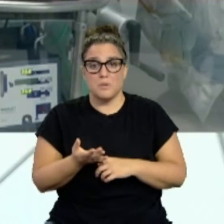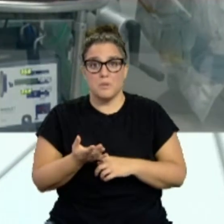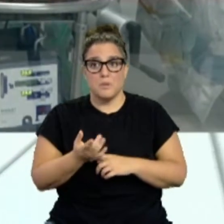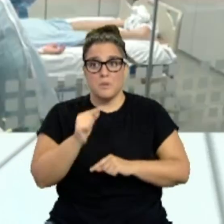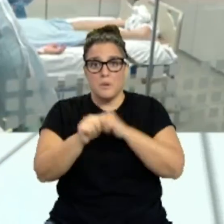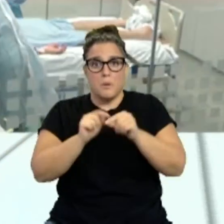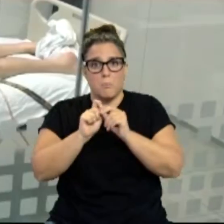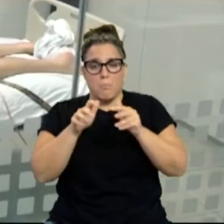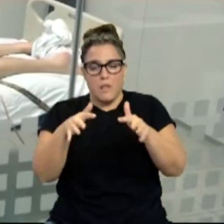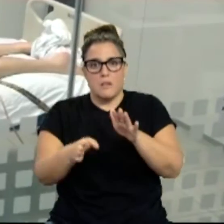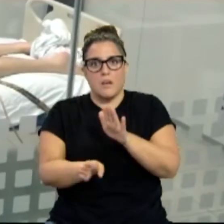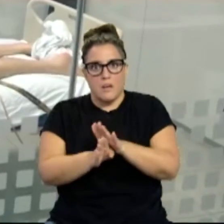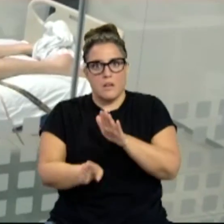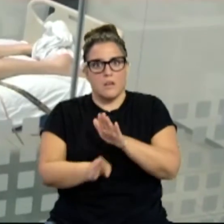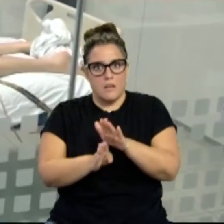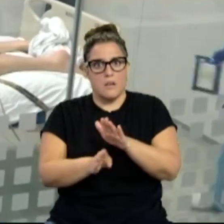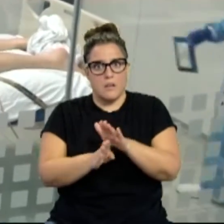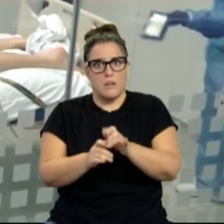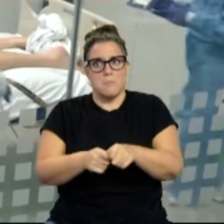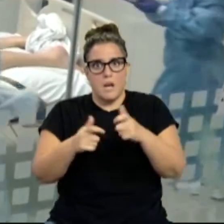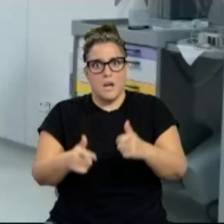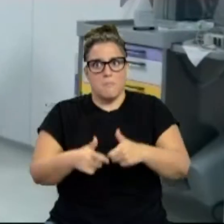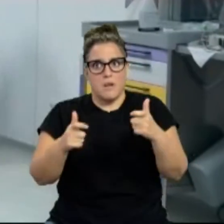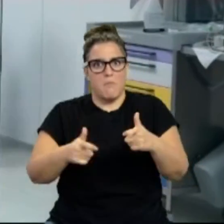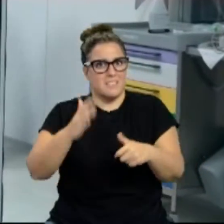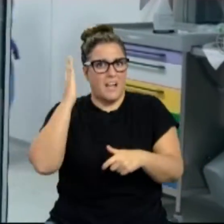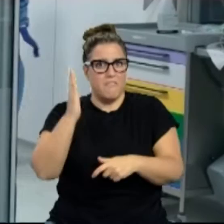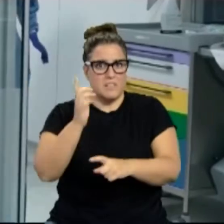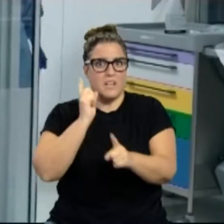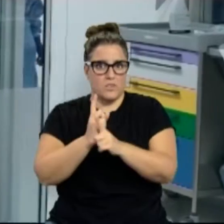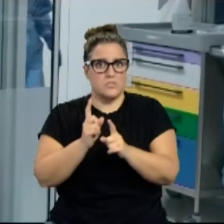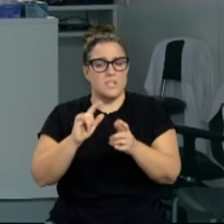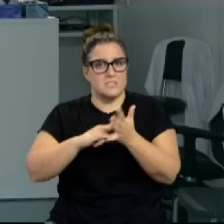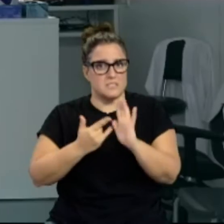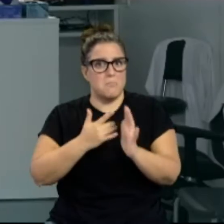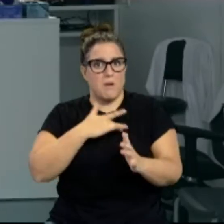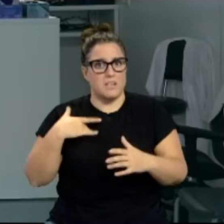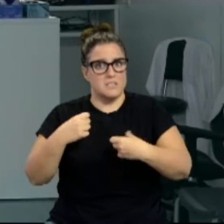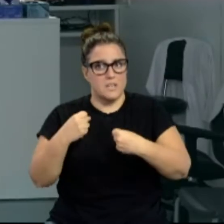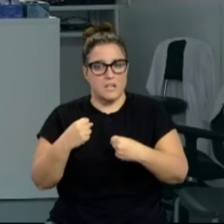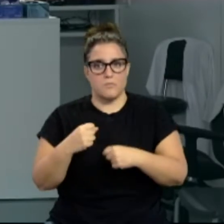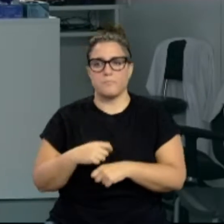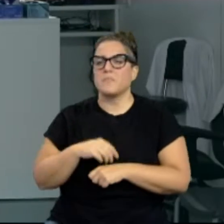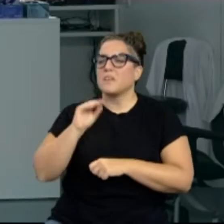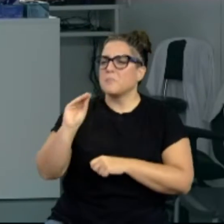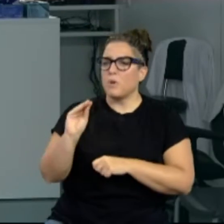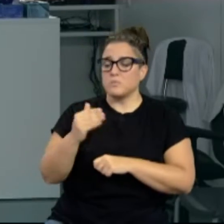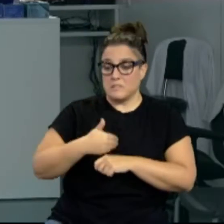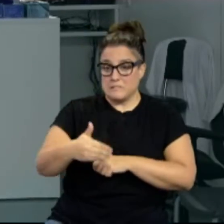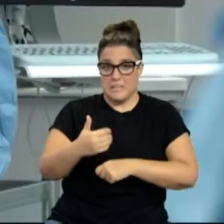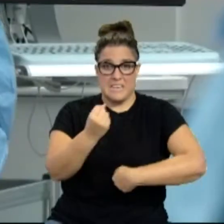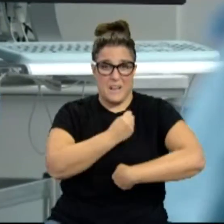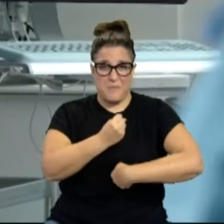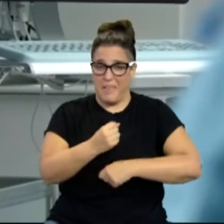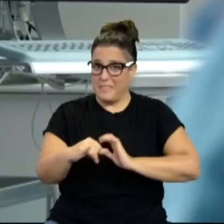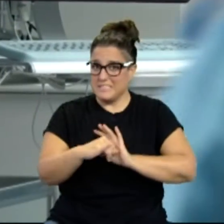pandemia sigue azotando tremendamente al sistema sanitario. ¿Y son optimistas o no lo son de cara a las fechas que vienen con las Navidades